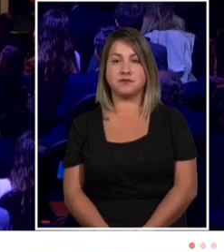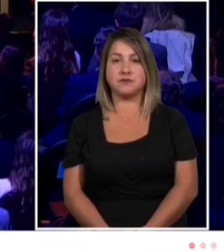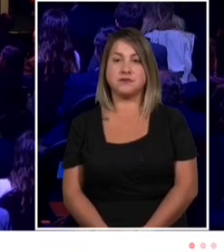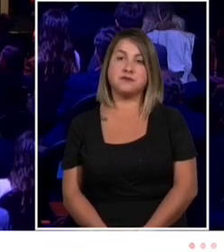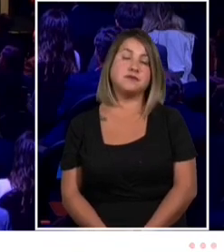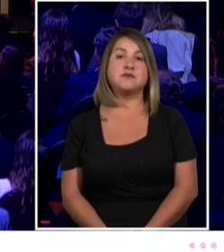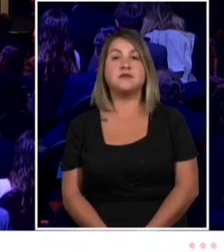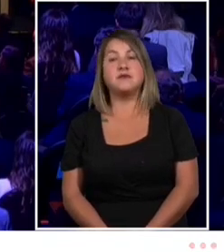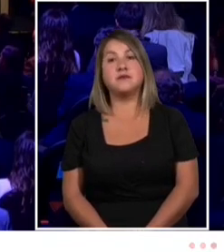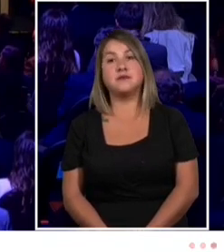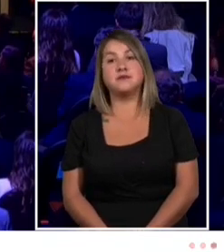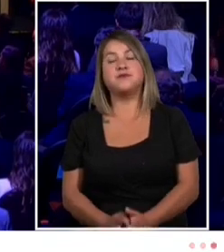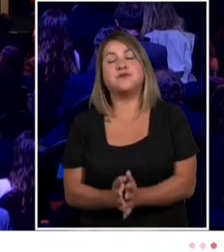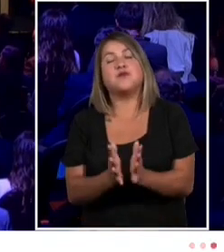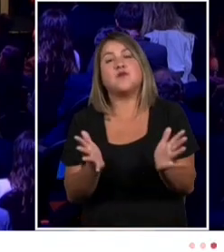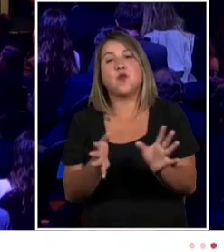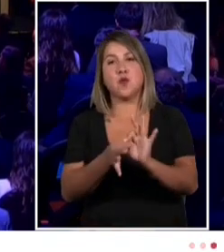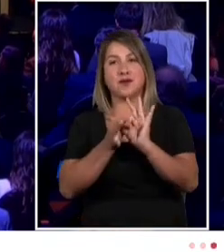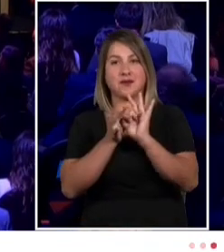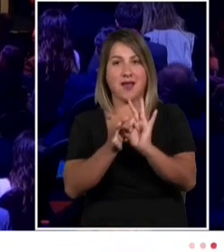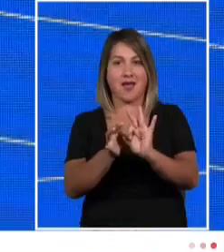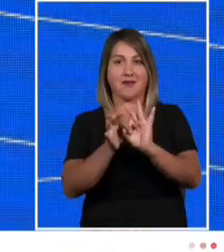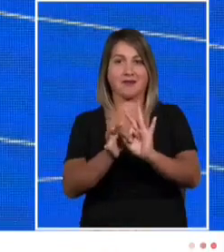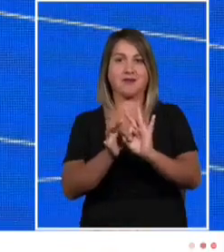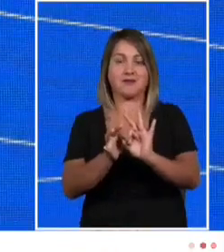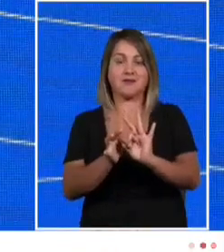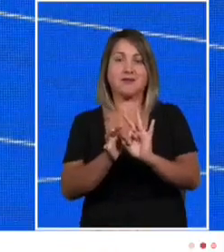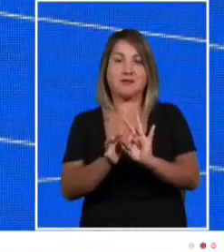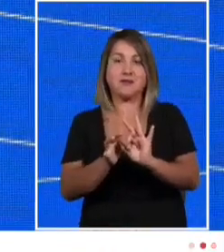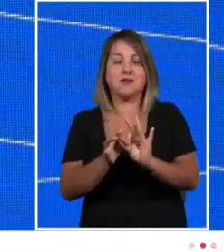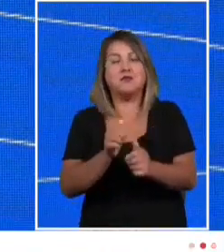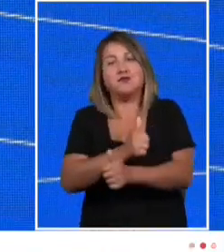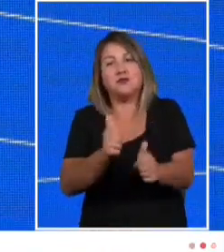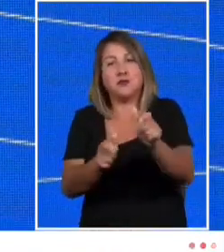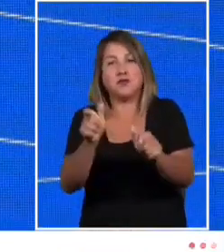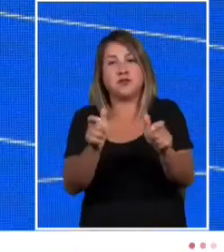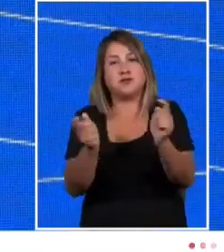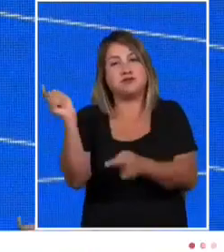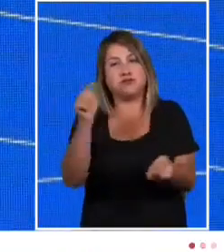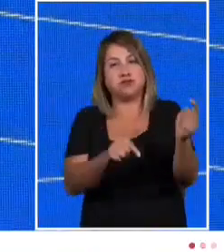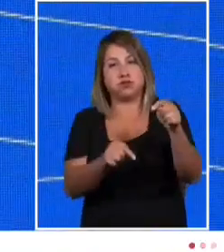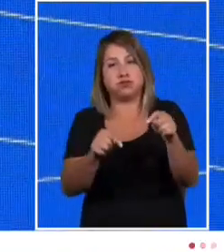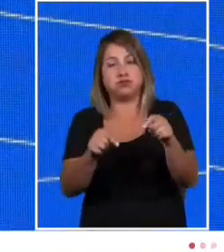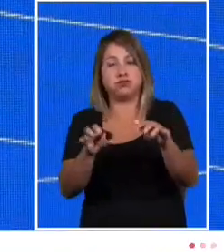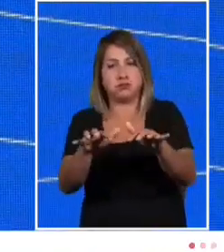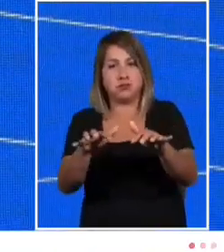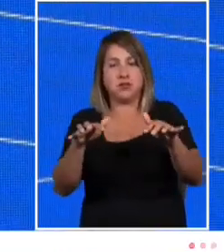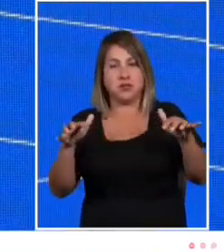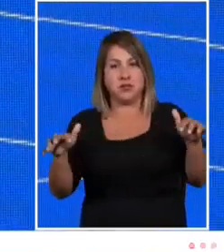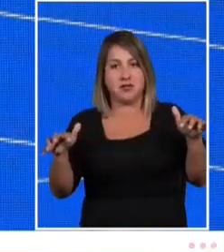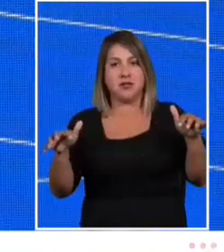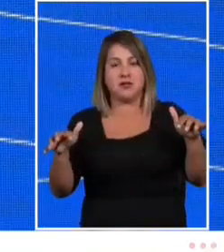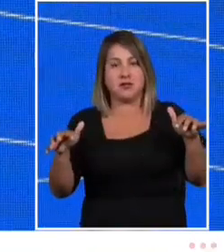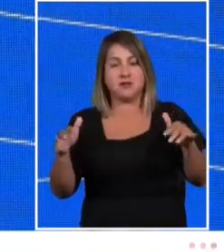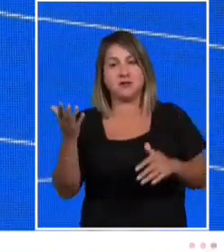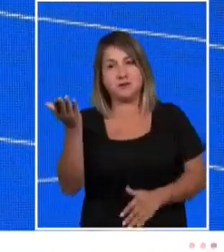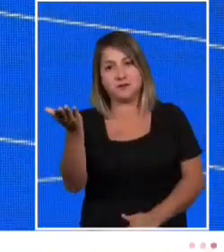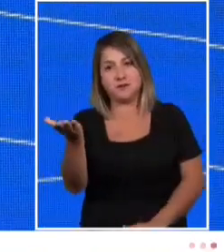Muchísimas gracias a todas y todos los presentes, a quienes son